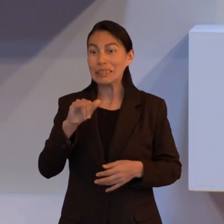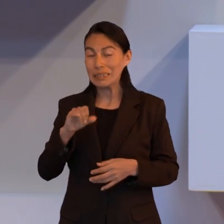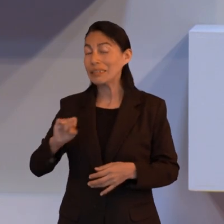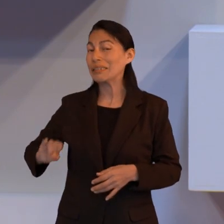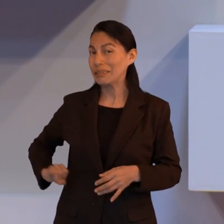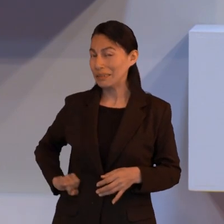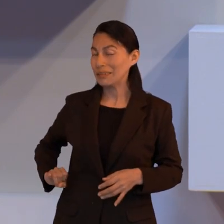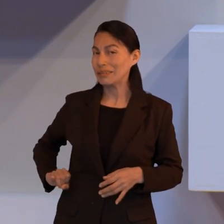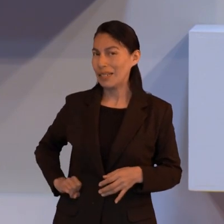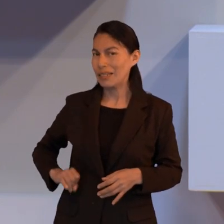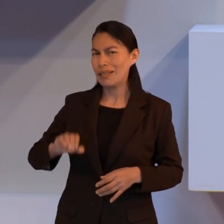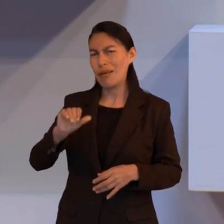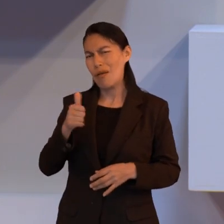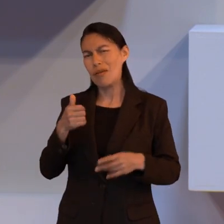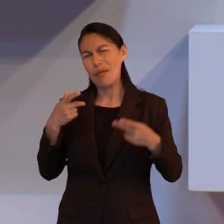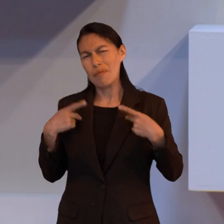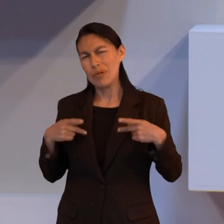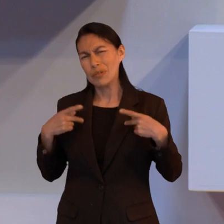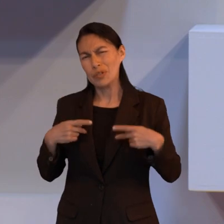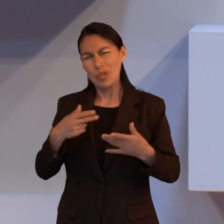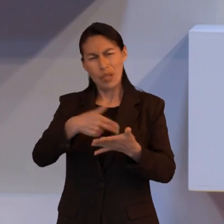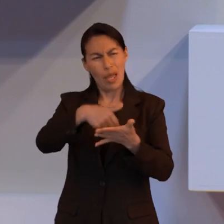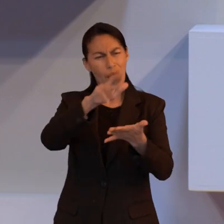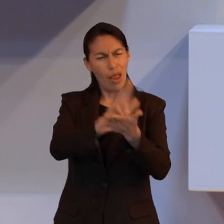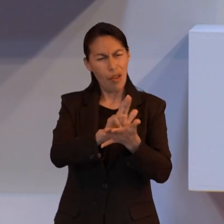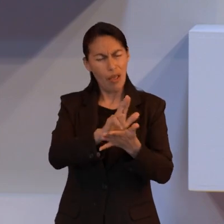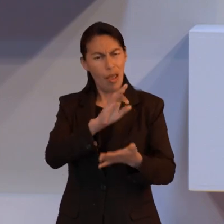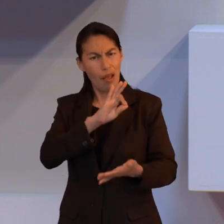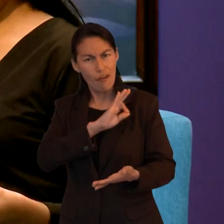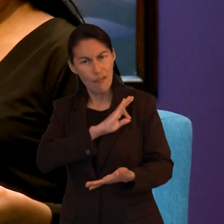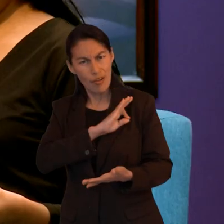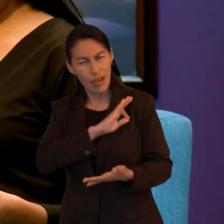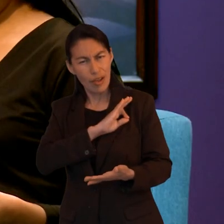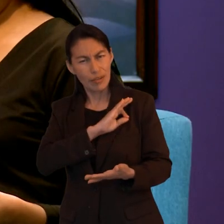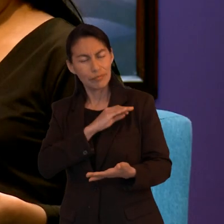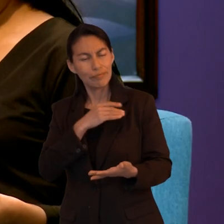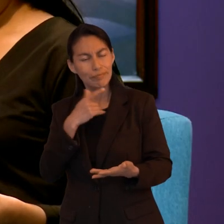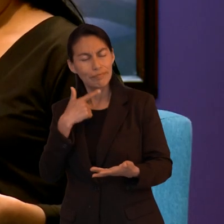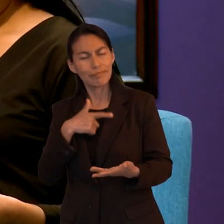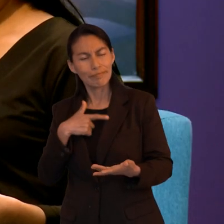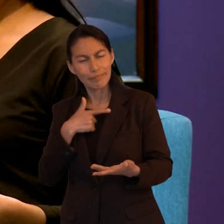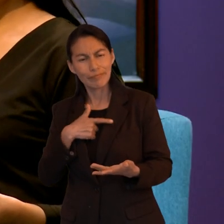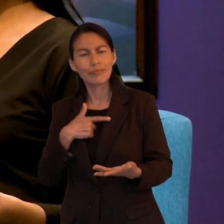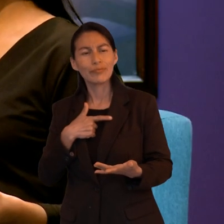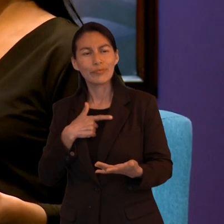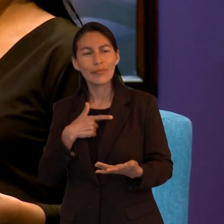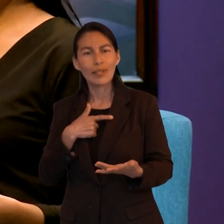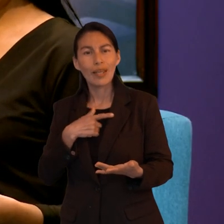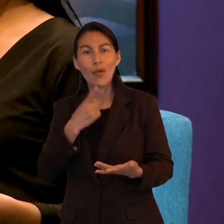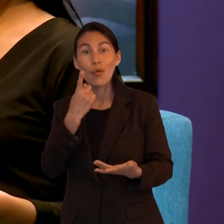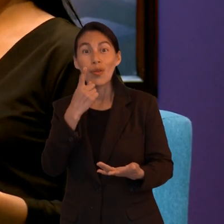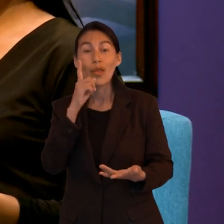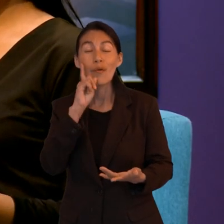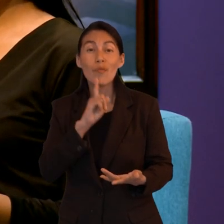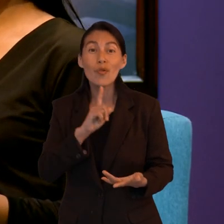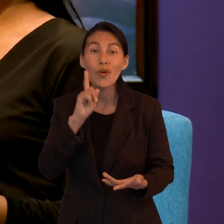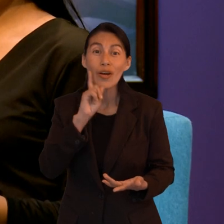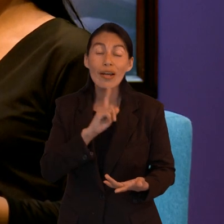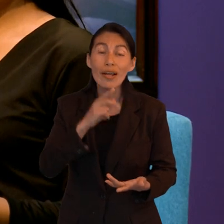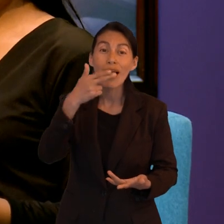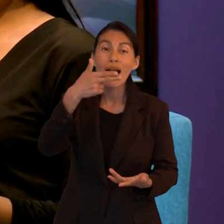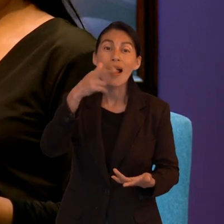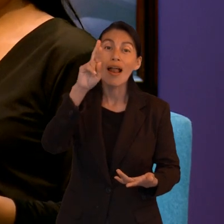iba a ser el sucesor ¿verdad Frania? sí es muy interesante y otro personaje que también puedo